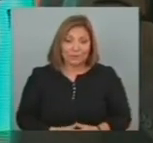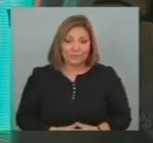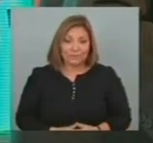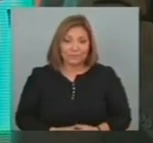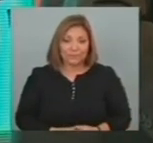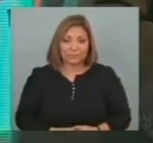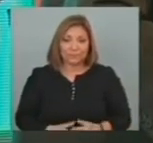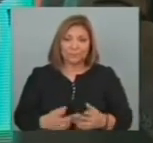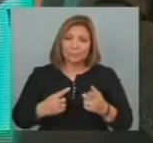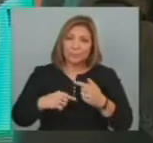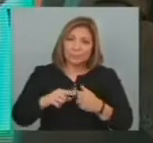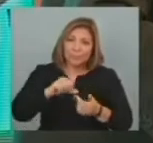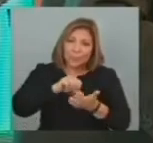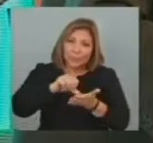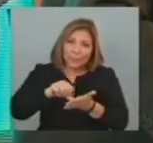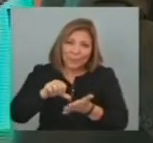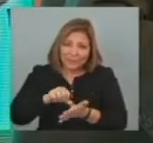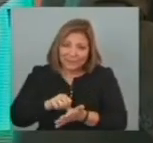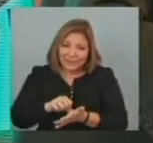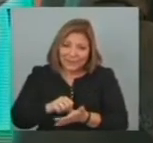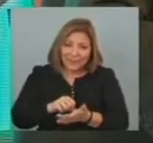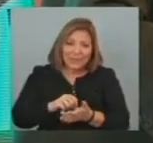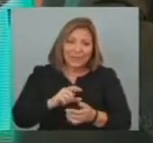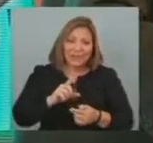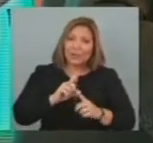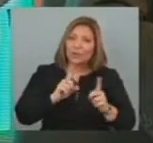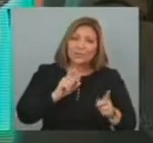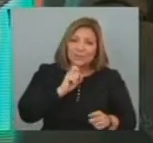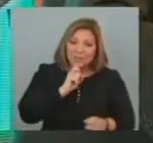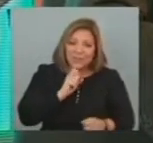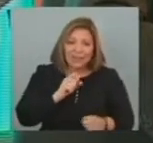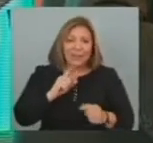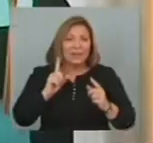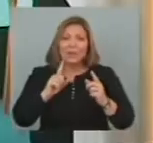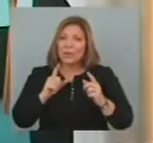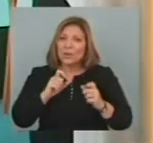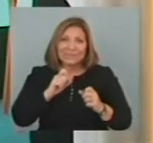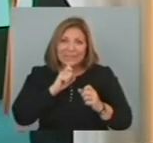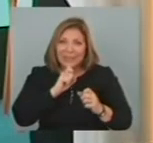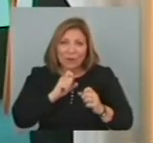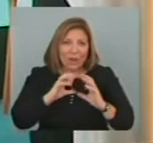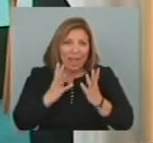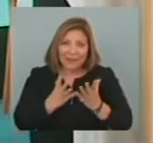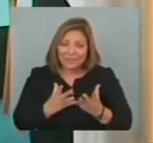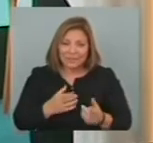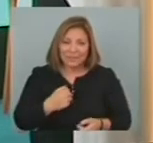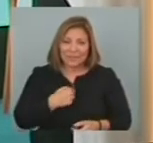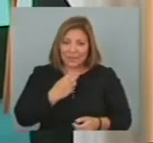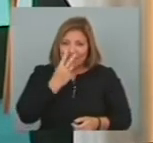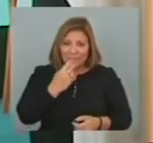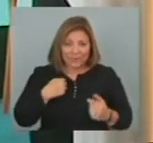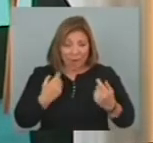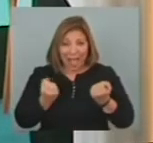Pero los países No se mudan Las naciones No se mudan Veníamos En el auto